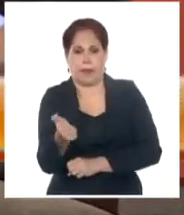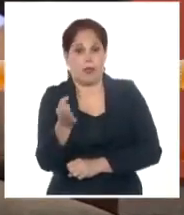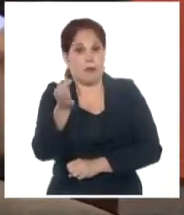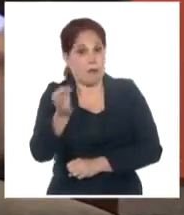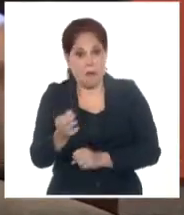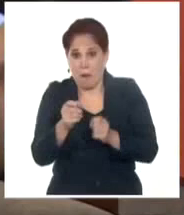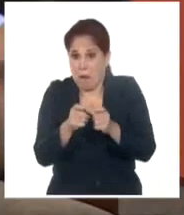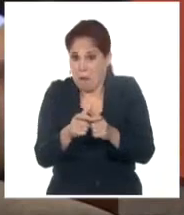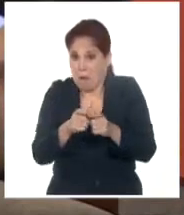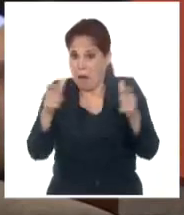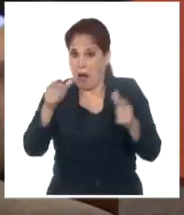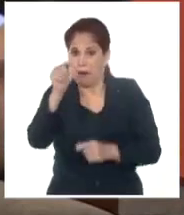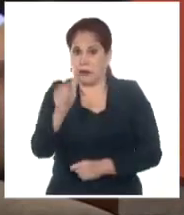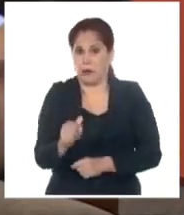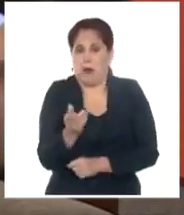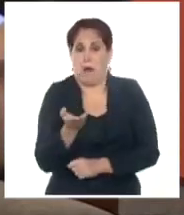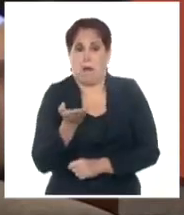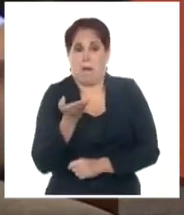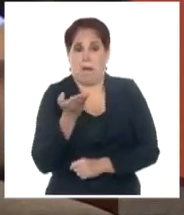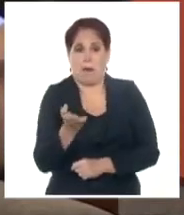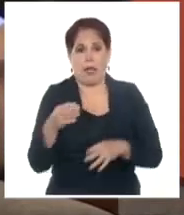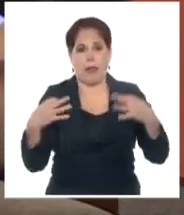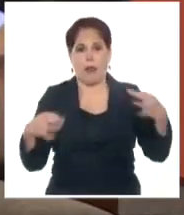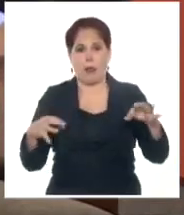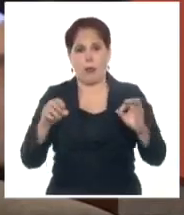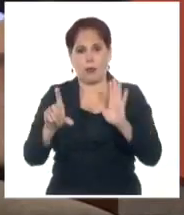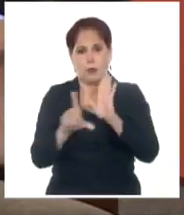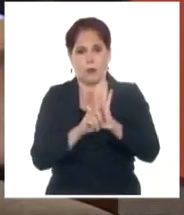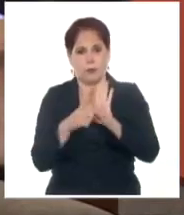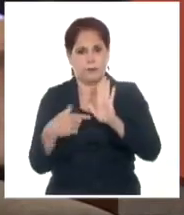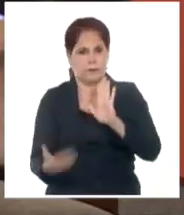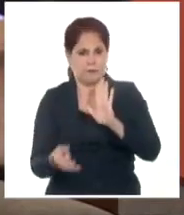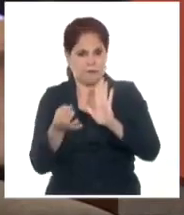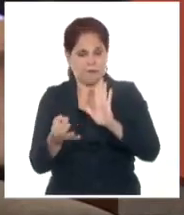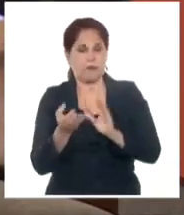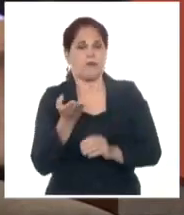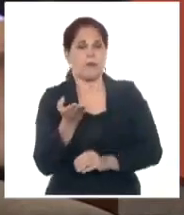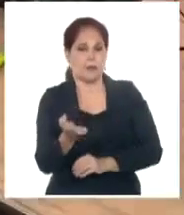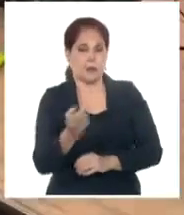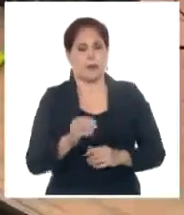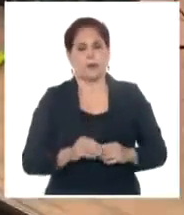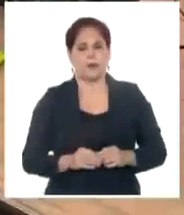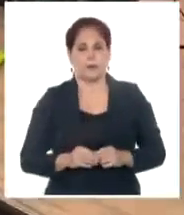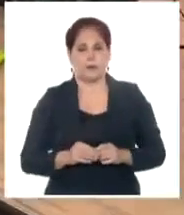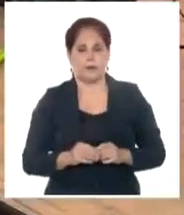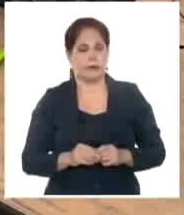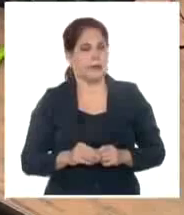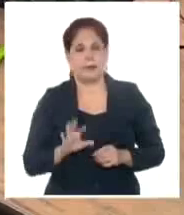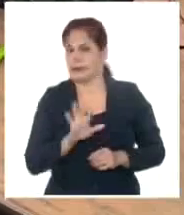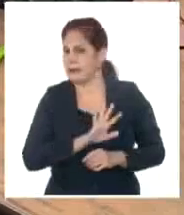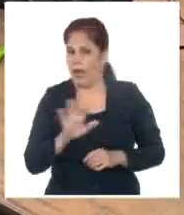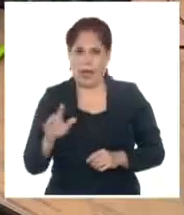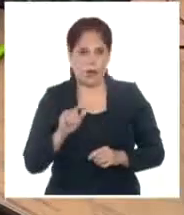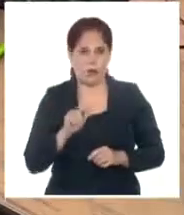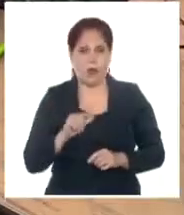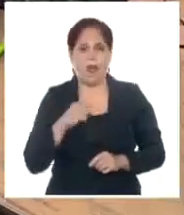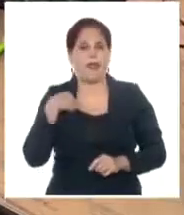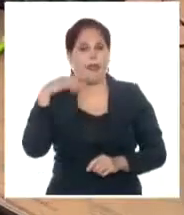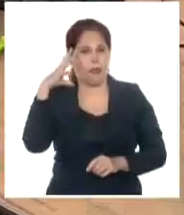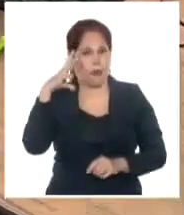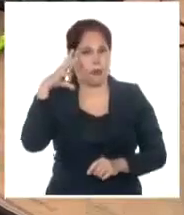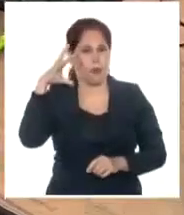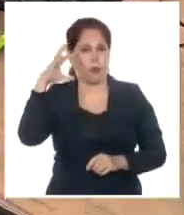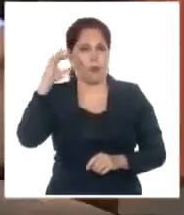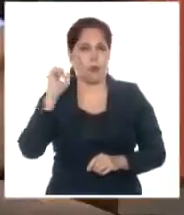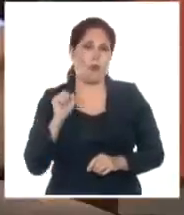el incremento exponencial y sostenido en el tiempo de las solicitudes de legalización. Nos vimos obligados a reducir a la